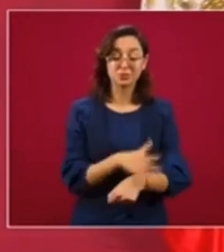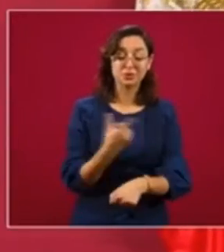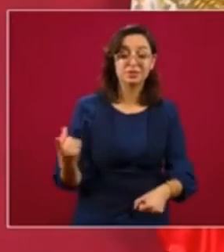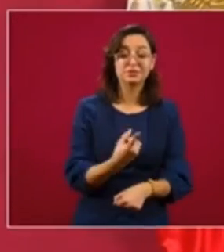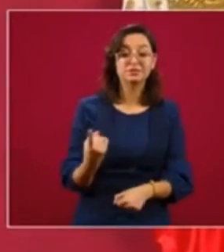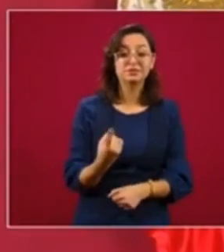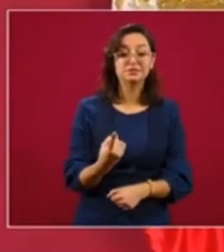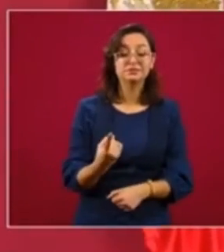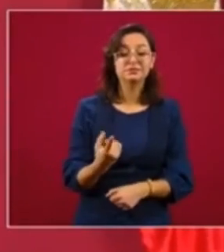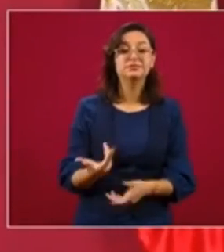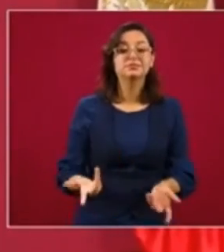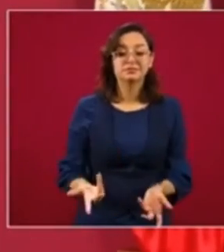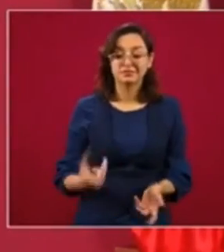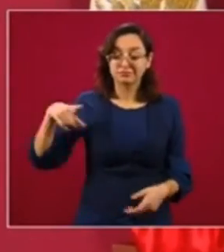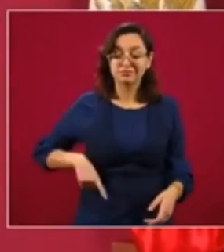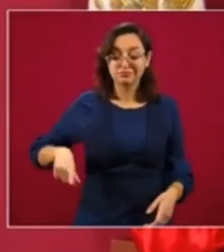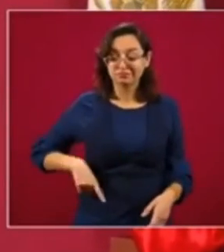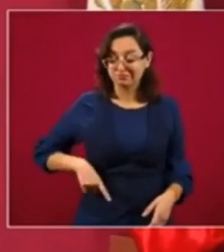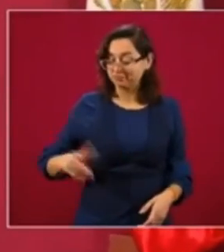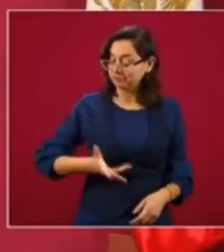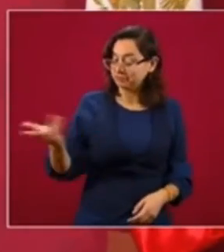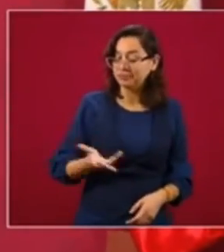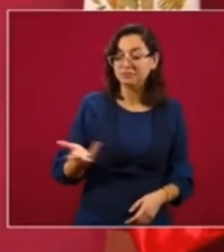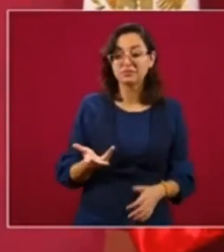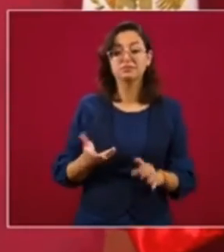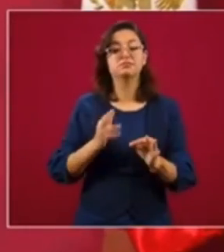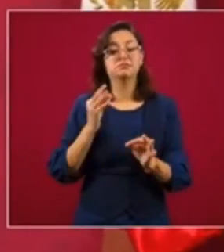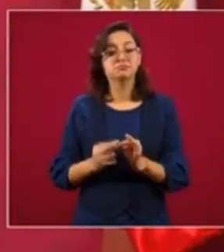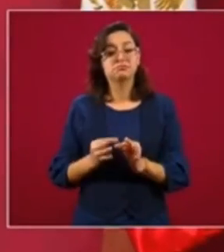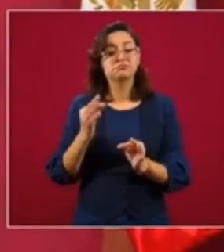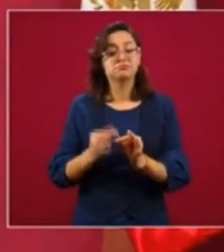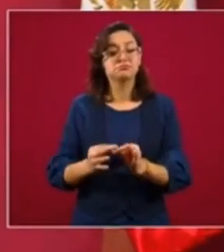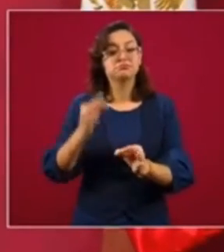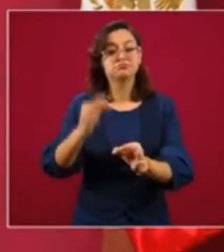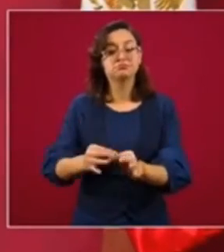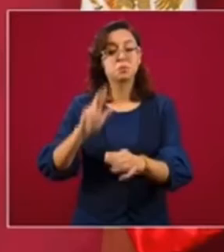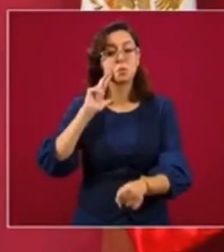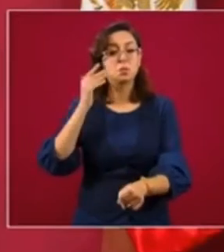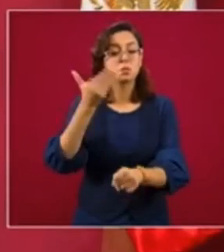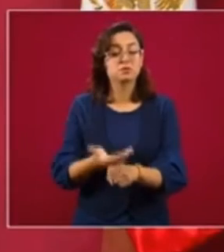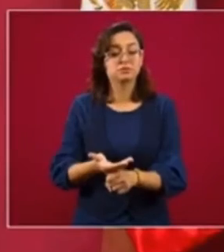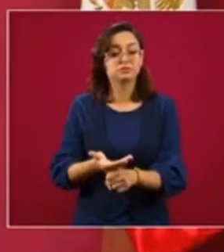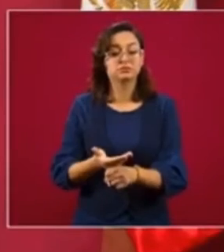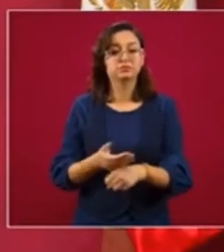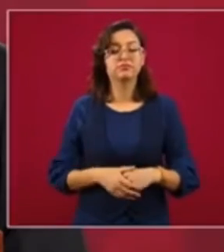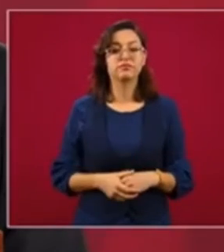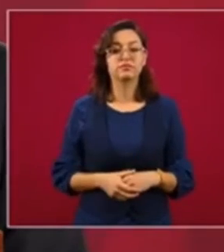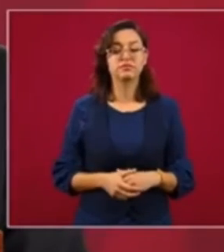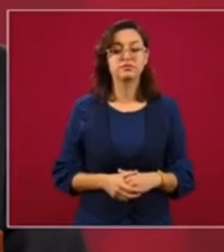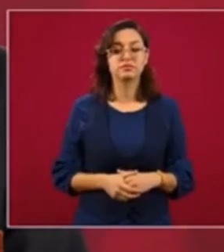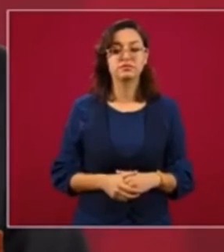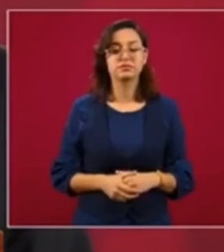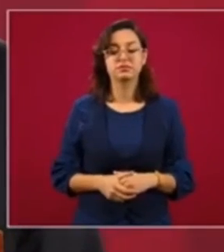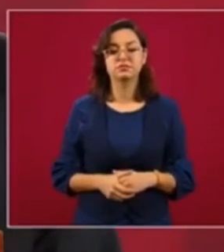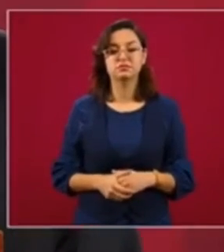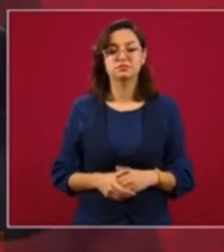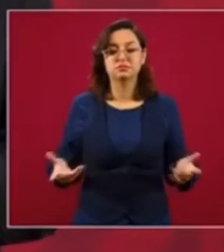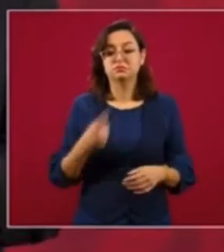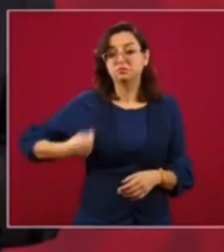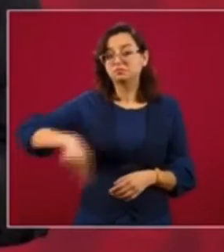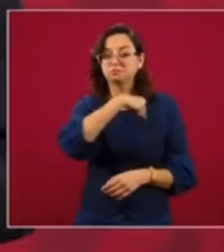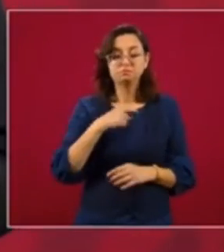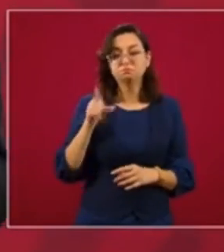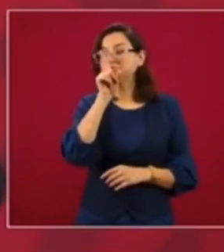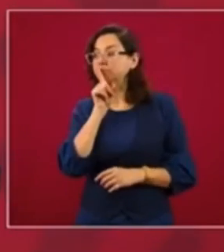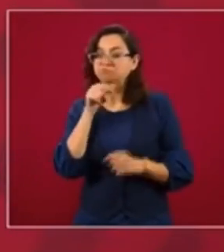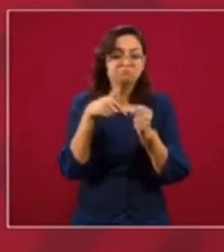actuando de manera responsable y no ocultamos los hechos,